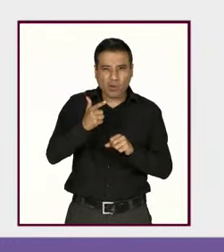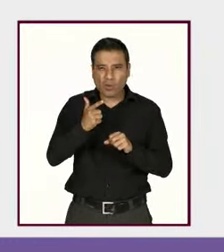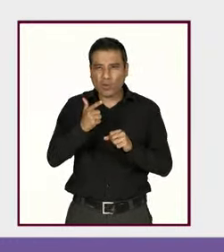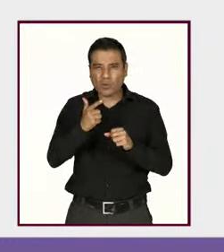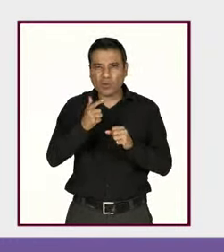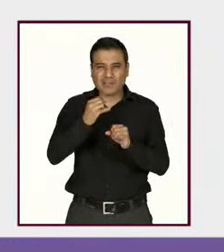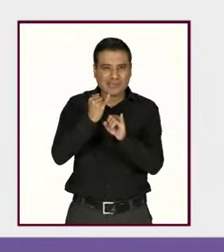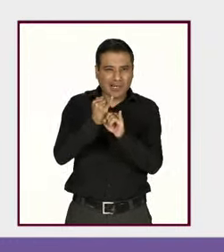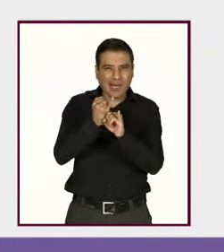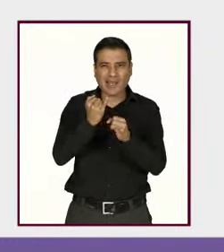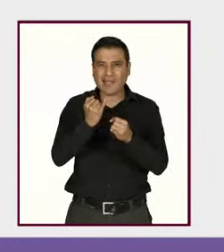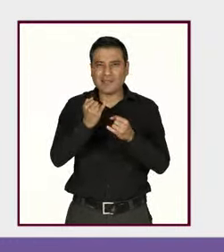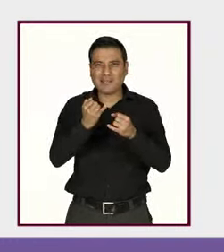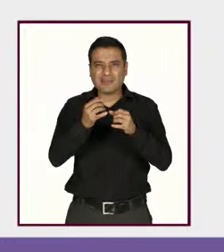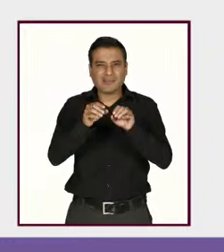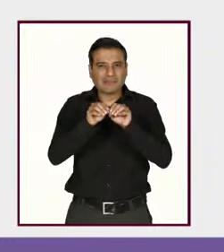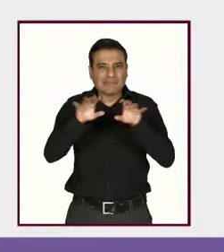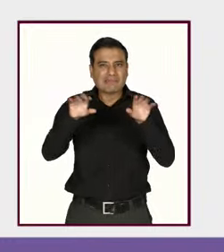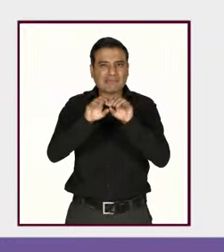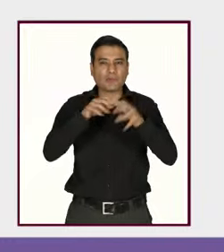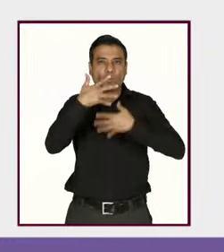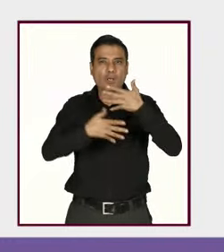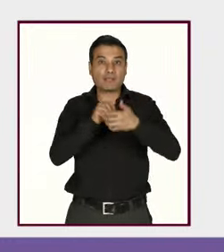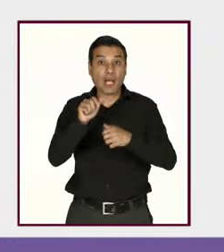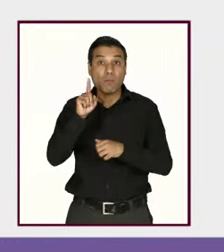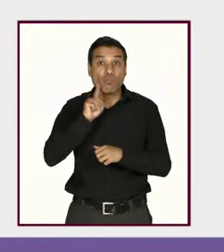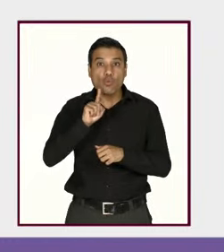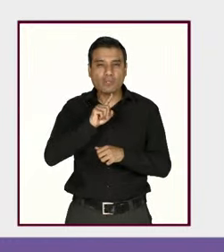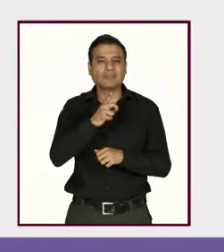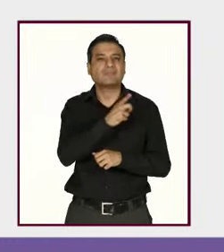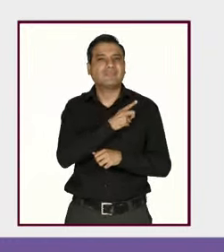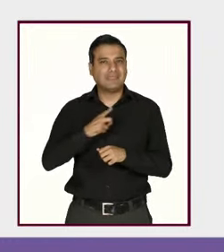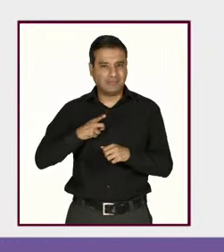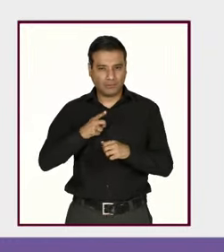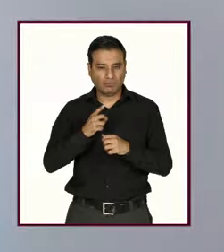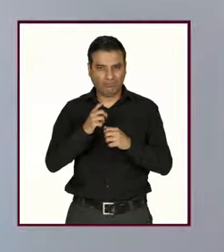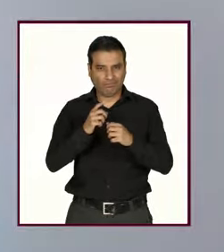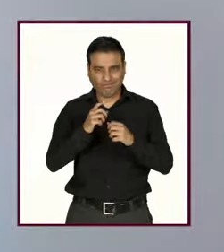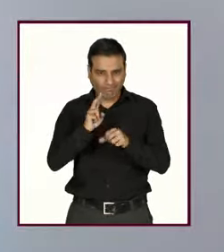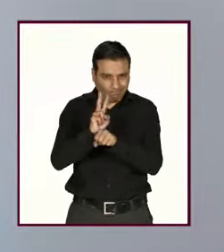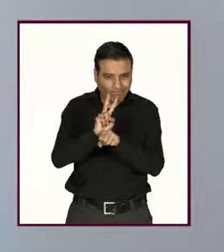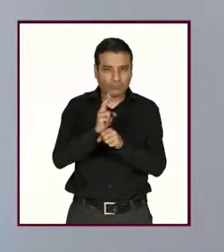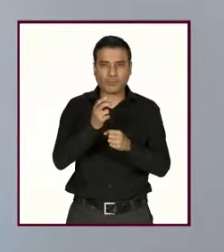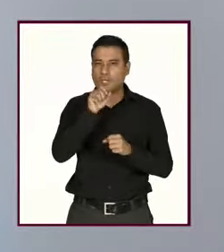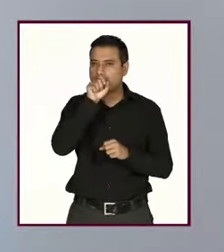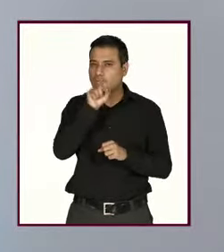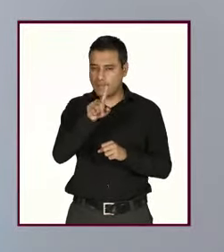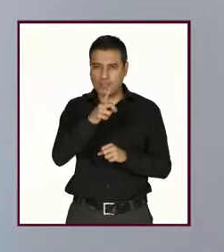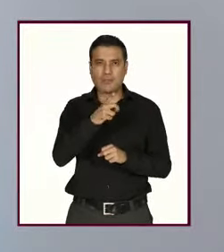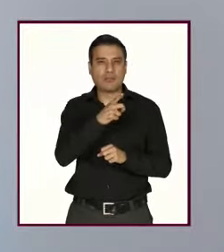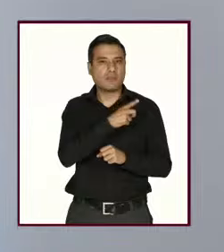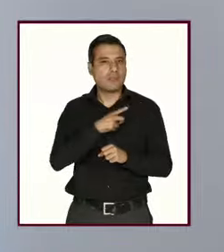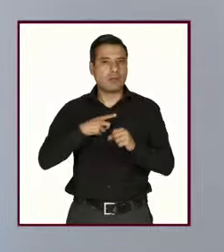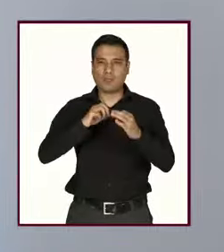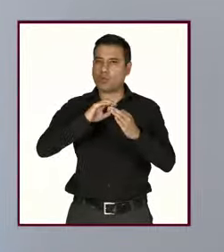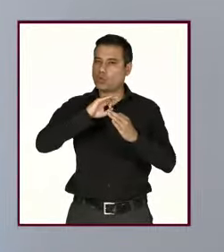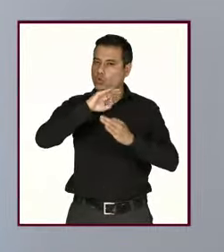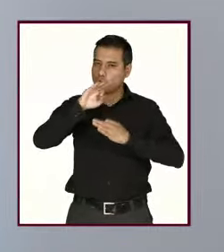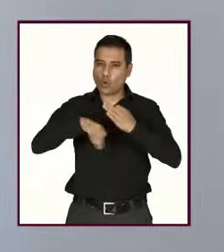generan violencia en contra de las mujeres y hay que promover pactos sociales hay que promover el compromiso